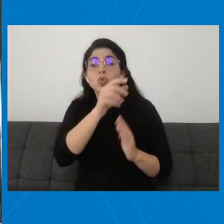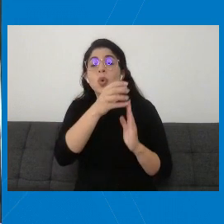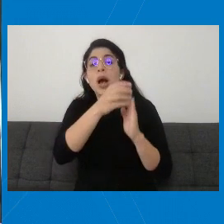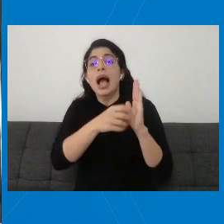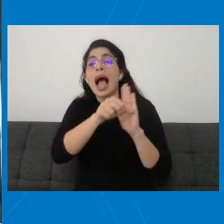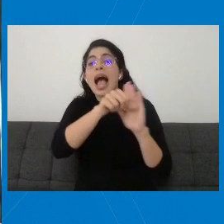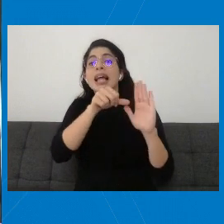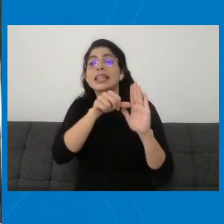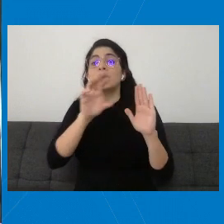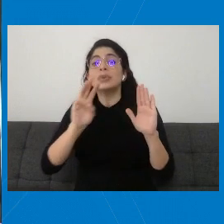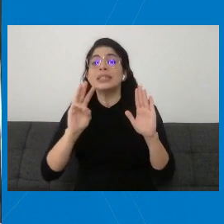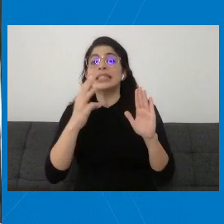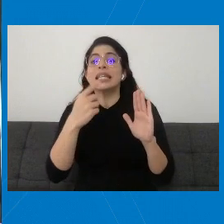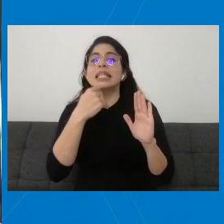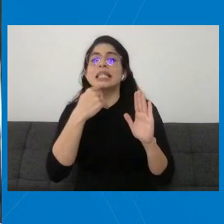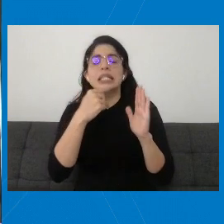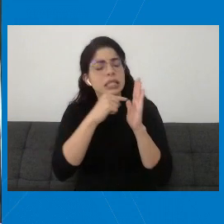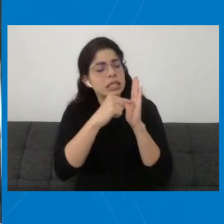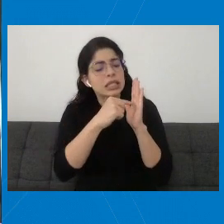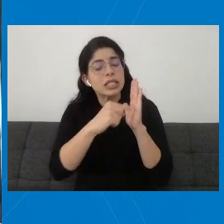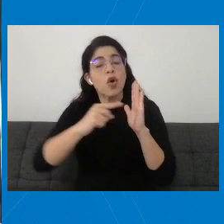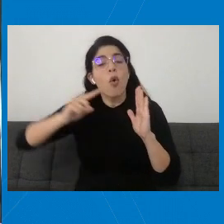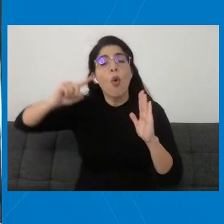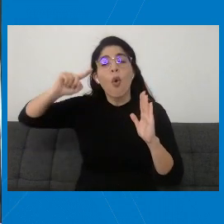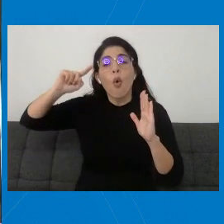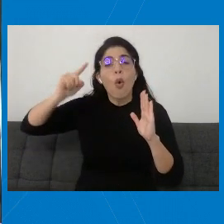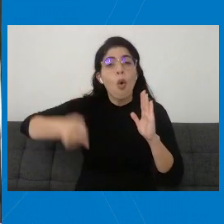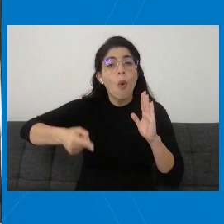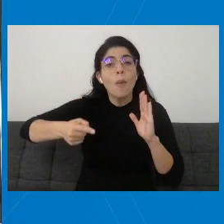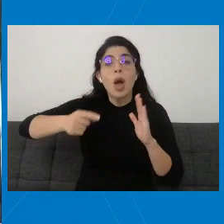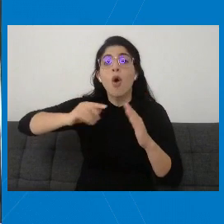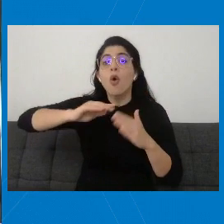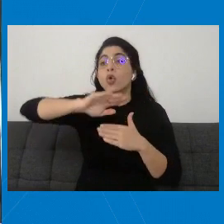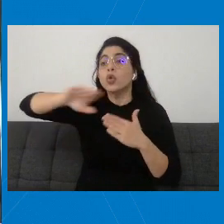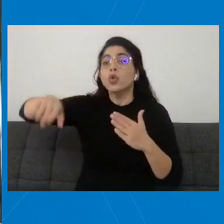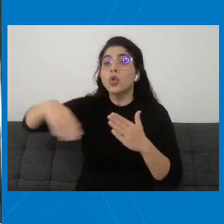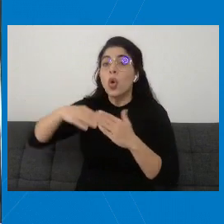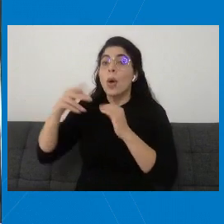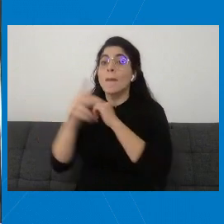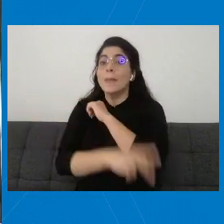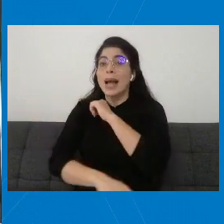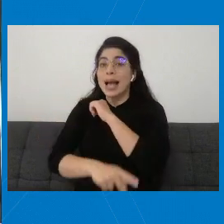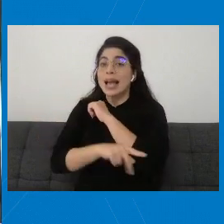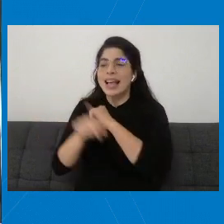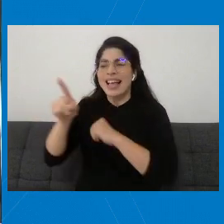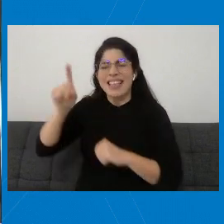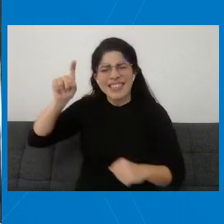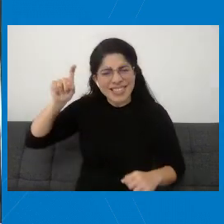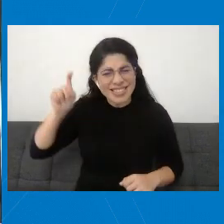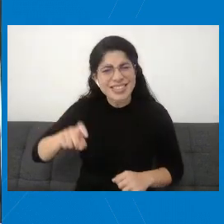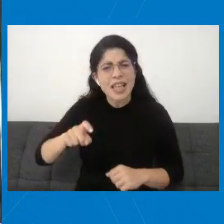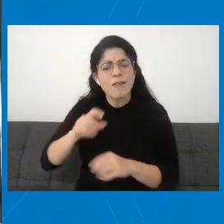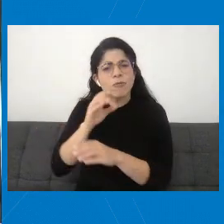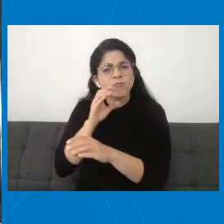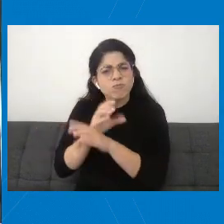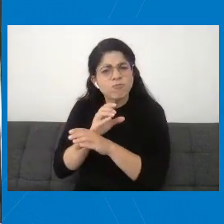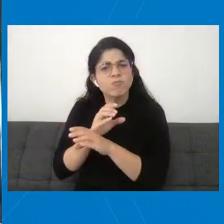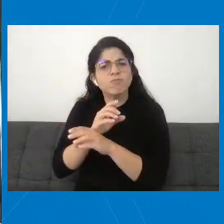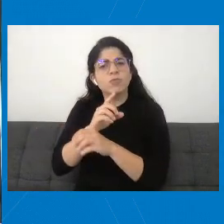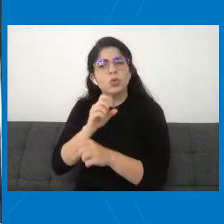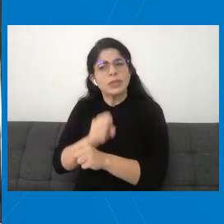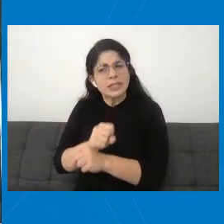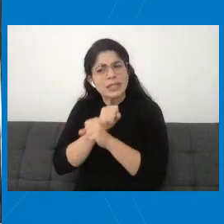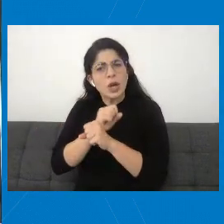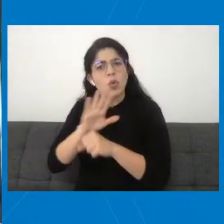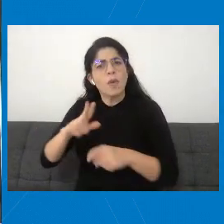obligatoriedad para todos los estados participantes de garantizar el derecho a la vida, siendo uno